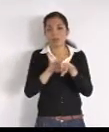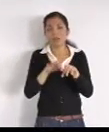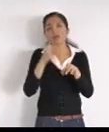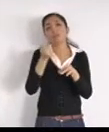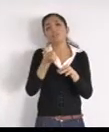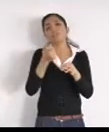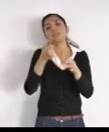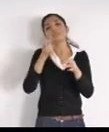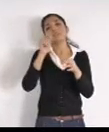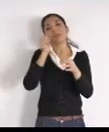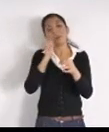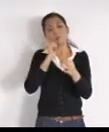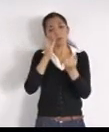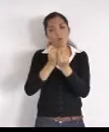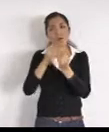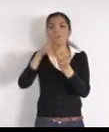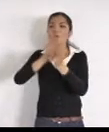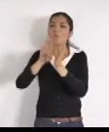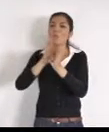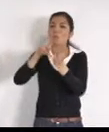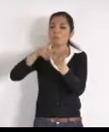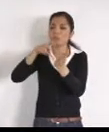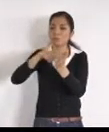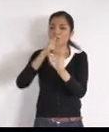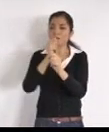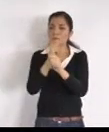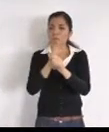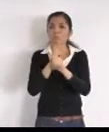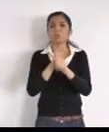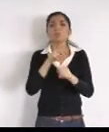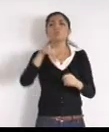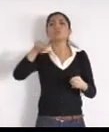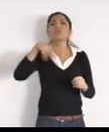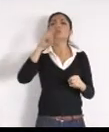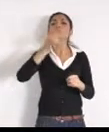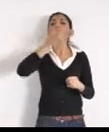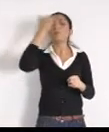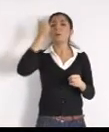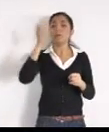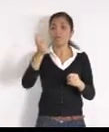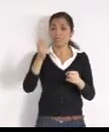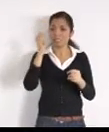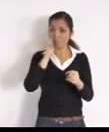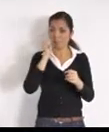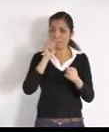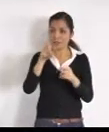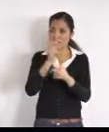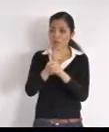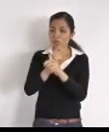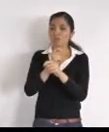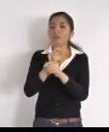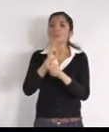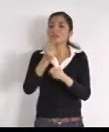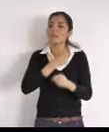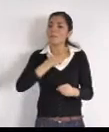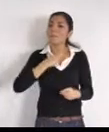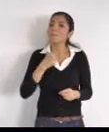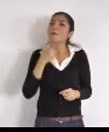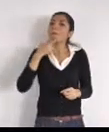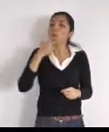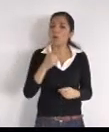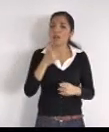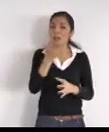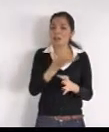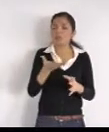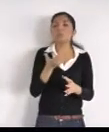estamos conscientes, que también, nos corresponde a nosotros, mejorar este servicio, y por lo tanto, no le damos el uso adecuado, como usuarios, queremos que los camiones, no suban,